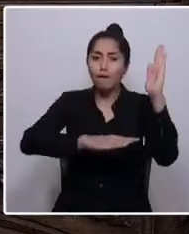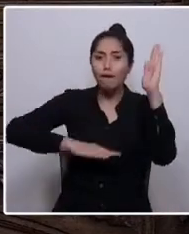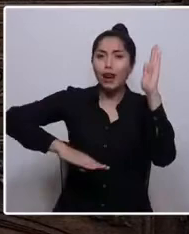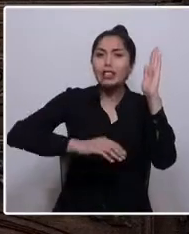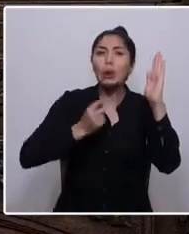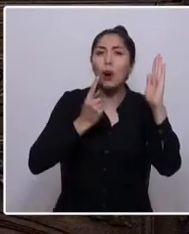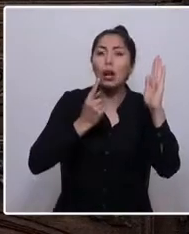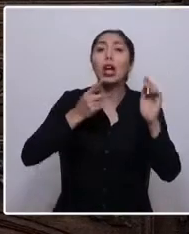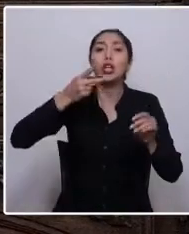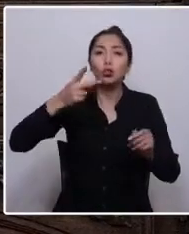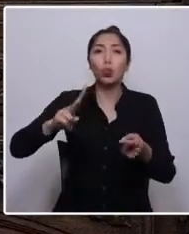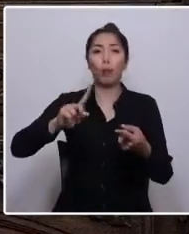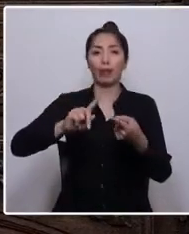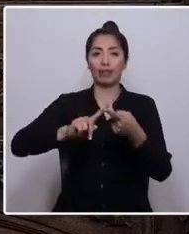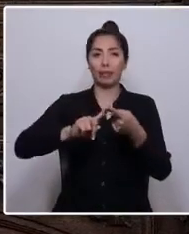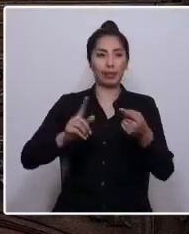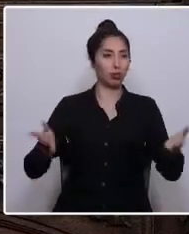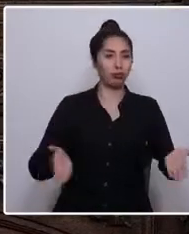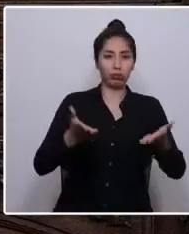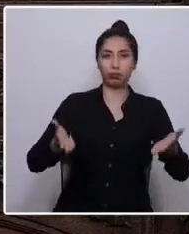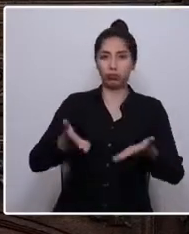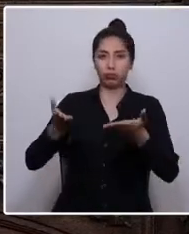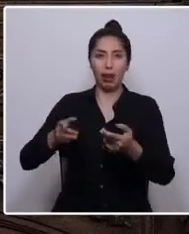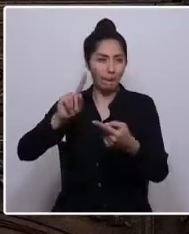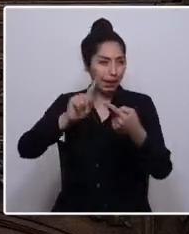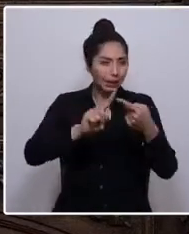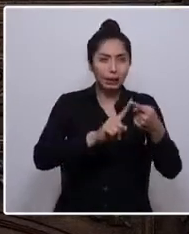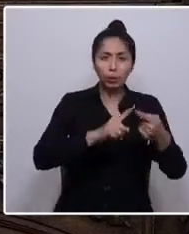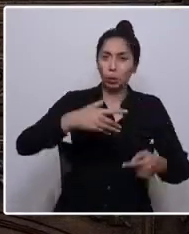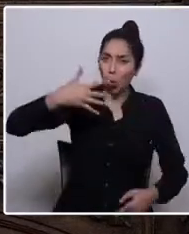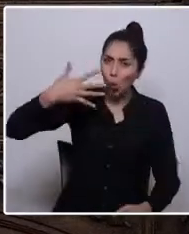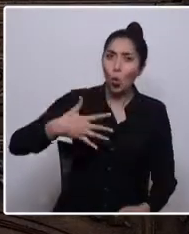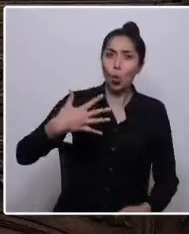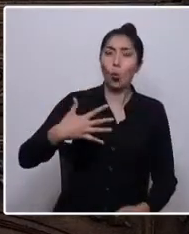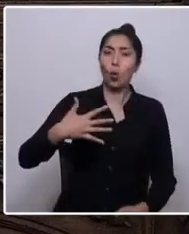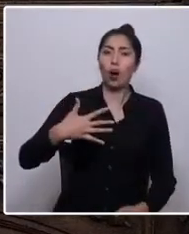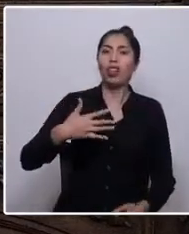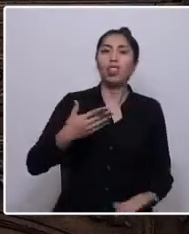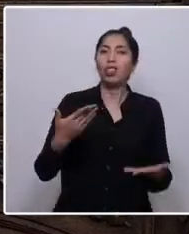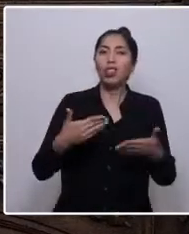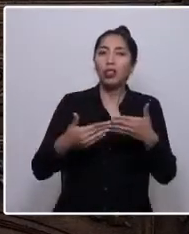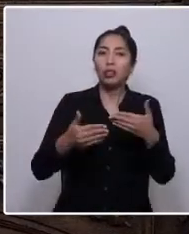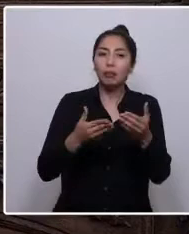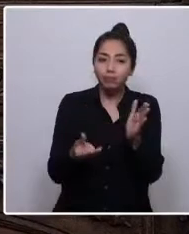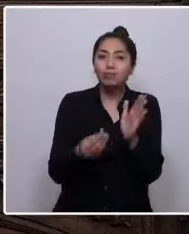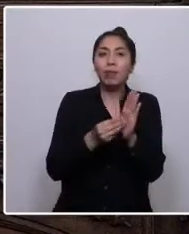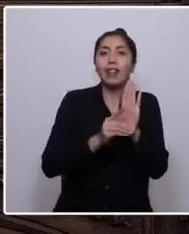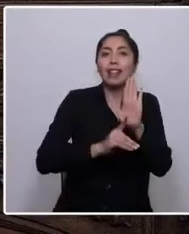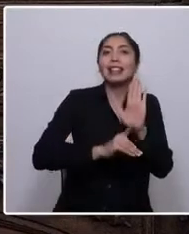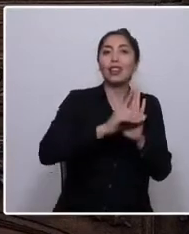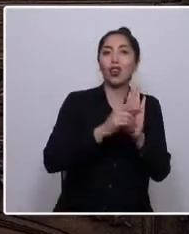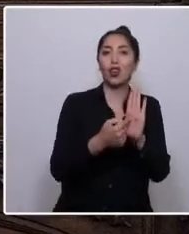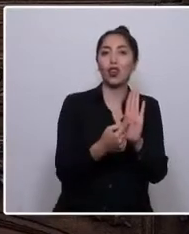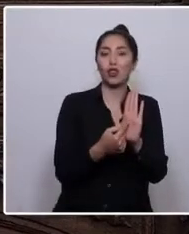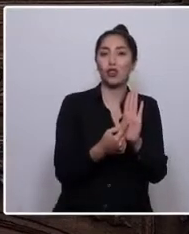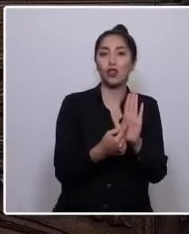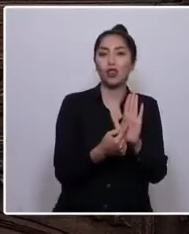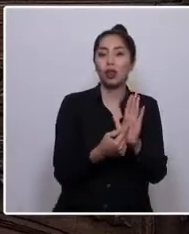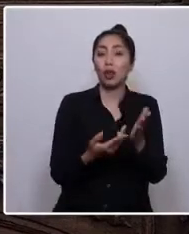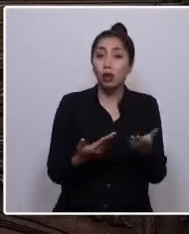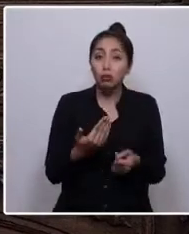activa, libre y significativa en el desarrollo y en la